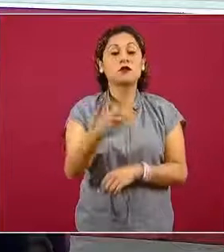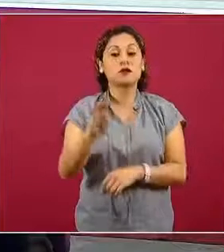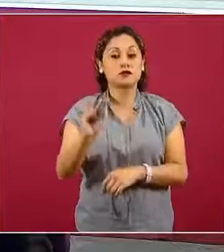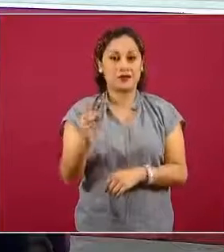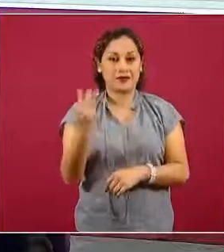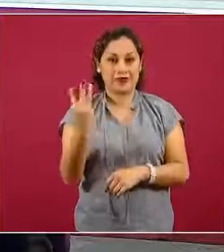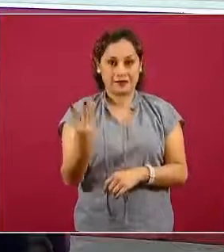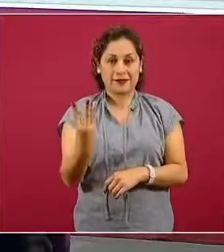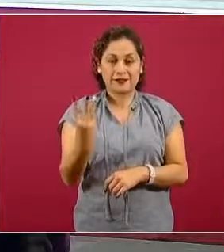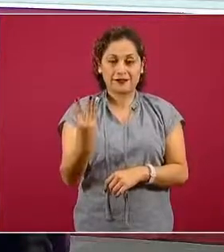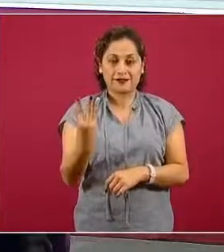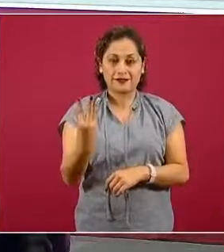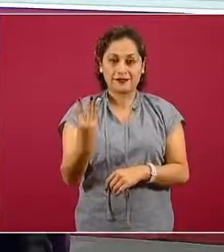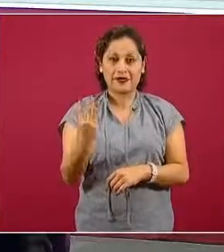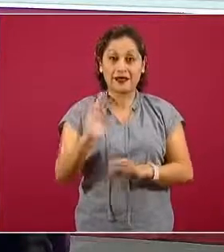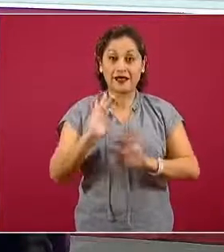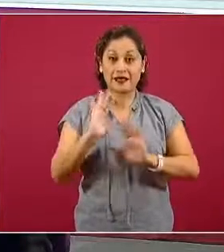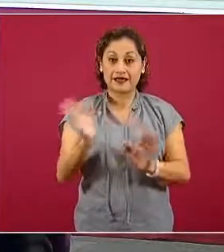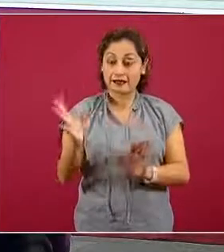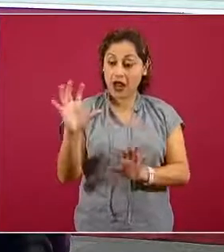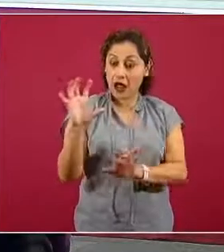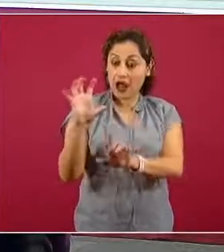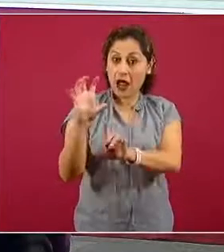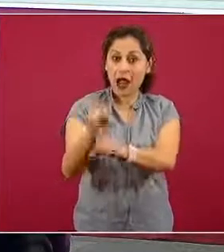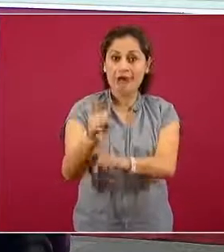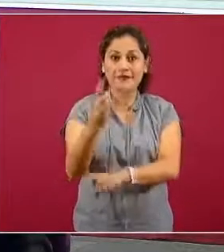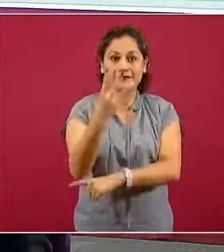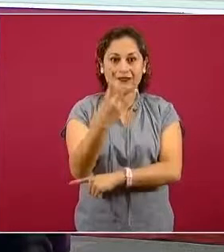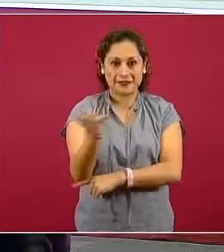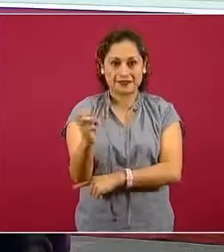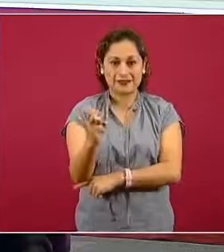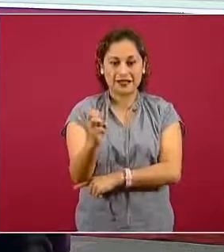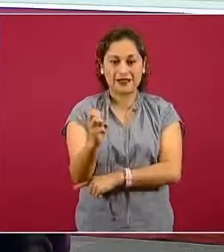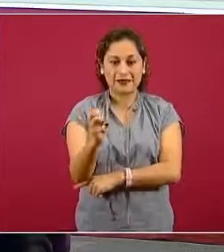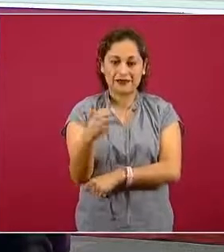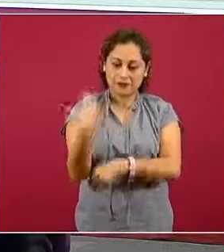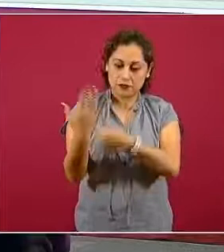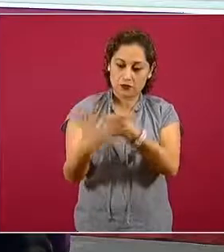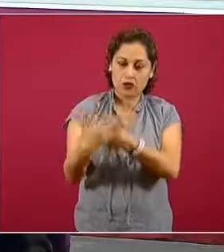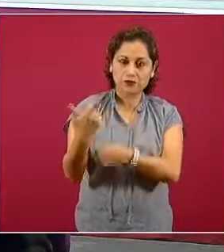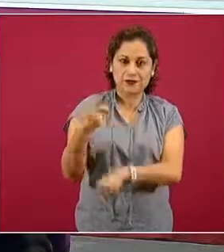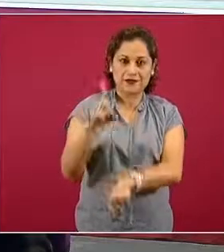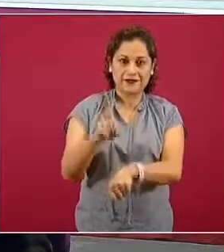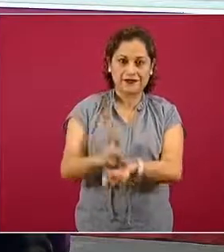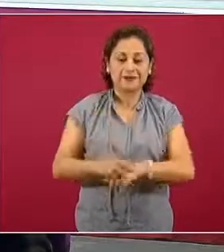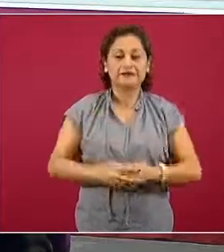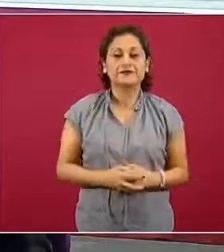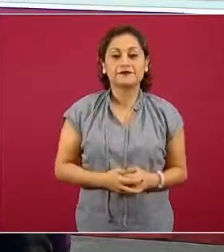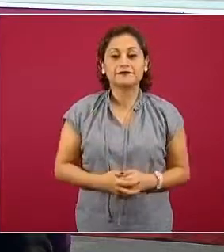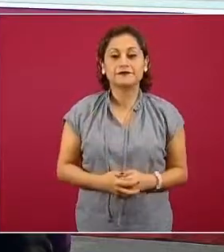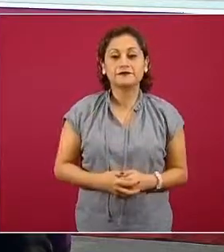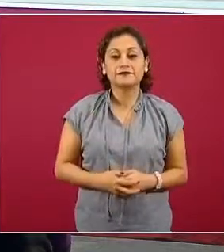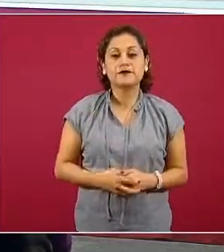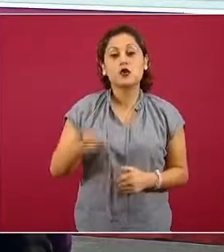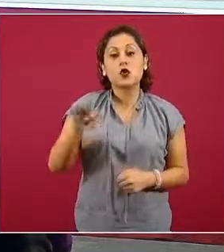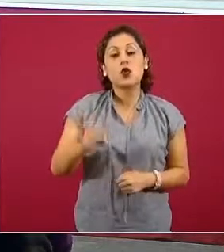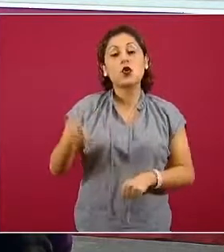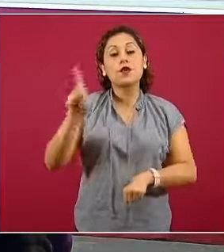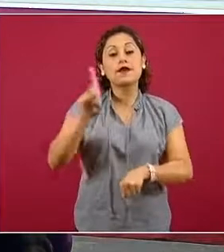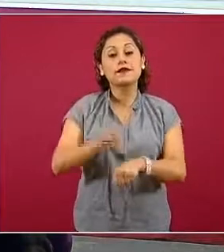Hay tres, caminando ya prácticamente hacia las 300, en siete días serán así. Y en el día también número